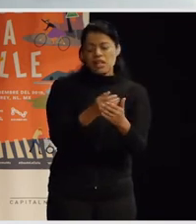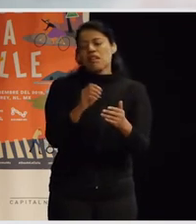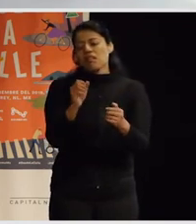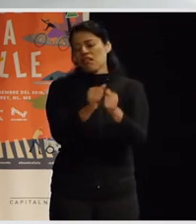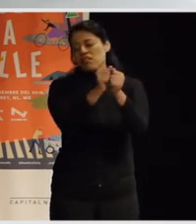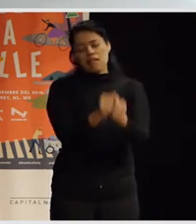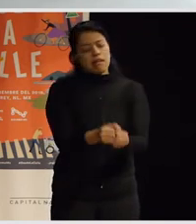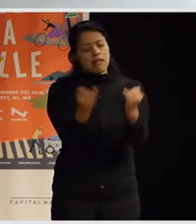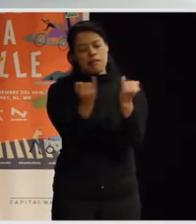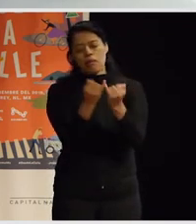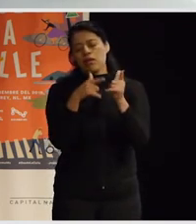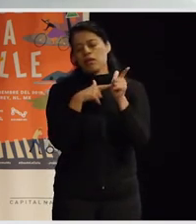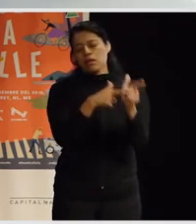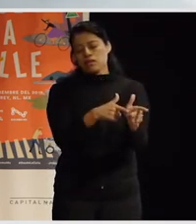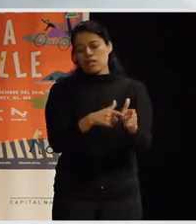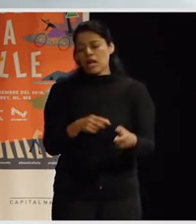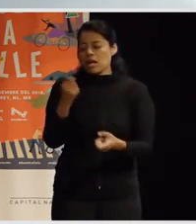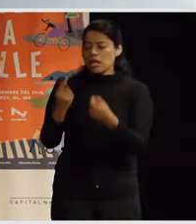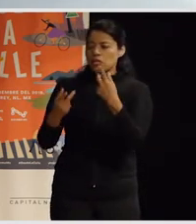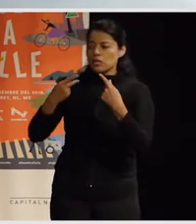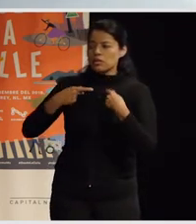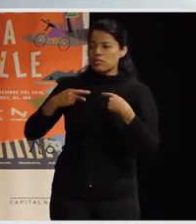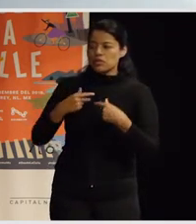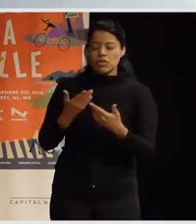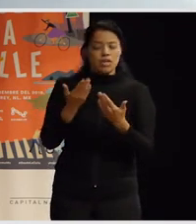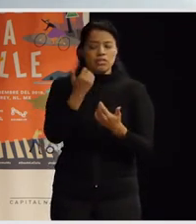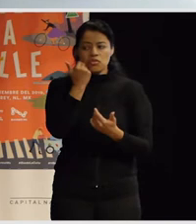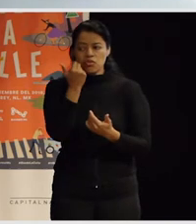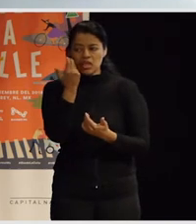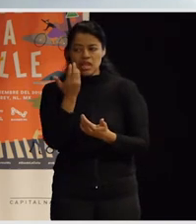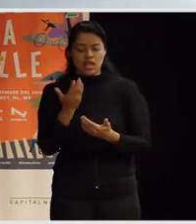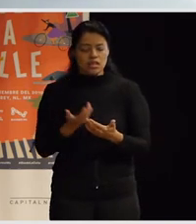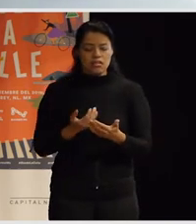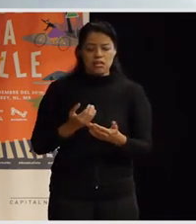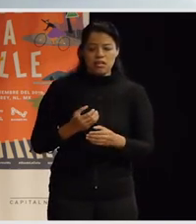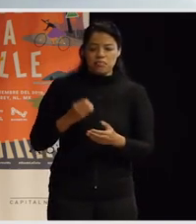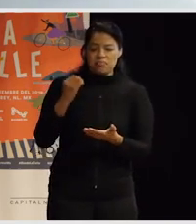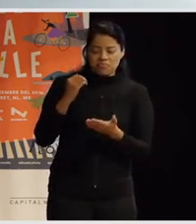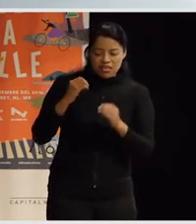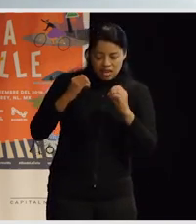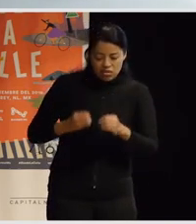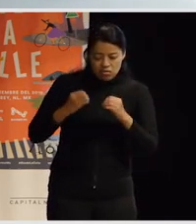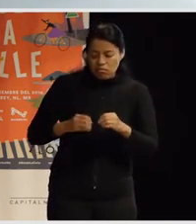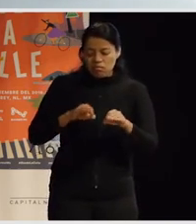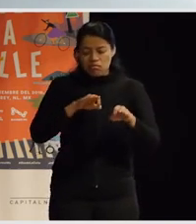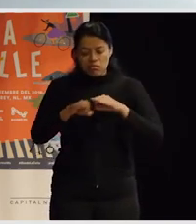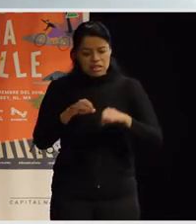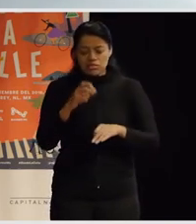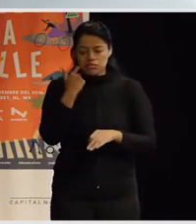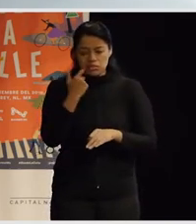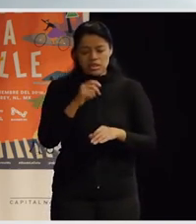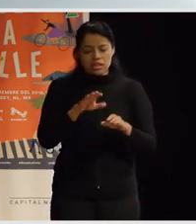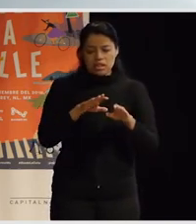sea, que quien no tiene una postura comprometida dentro del marco urbanístico o dentro de la arquitectura para cambiar este estado de las cosas, para